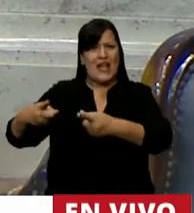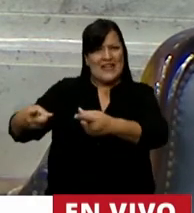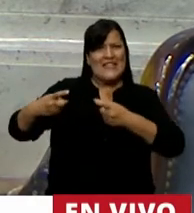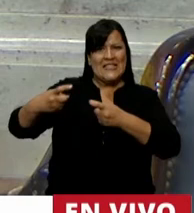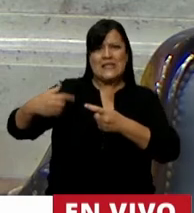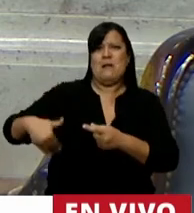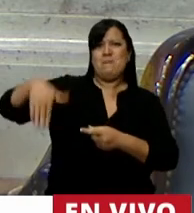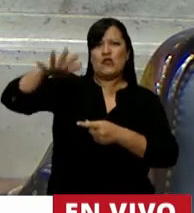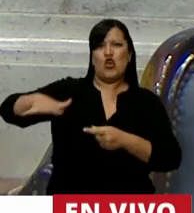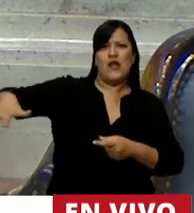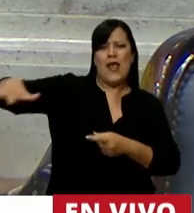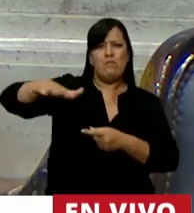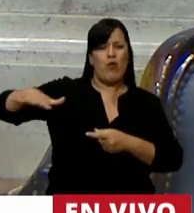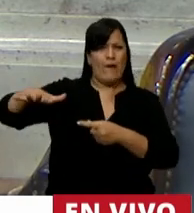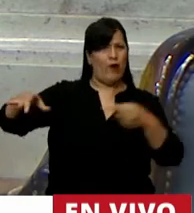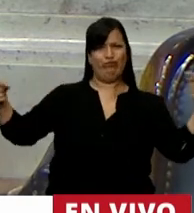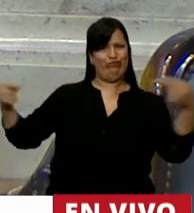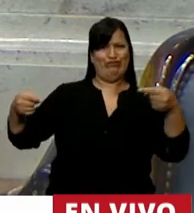de la mayoría de los argentinos.